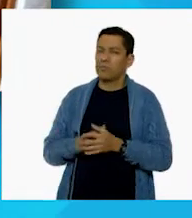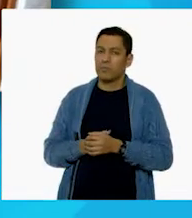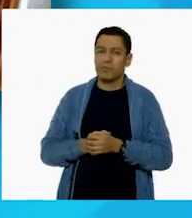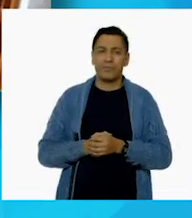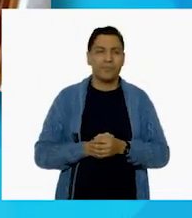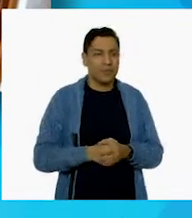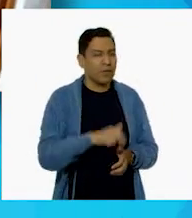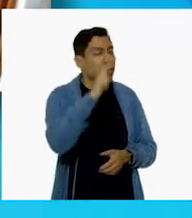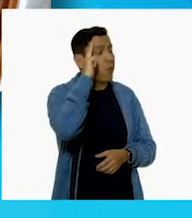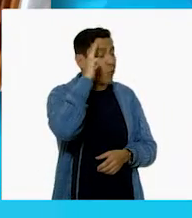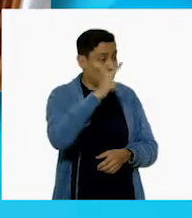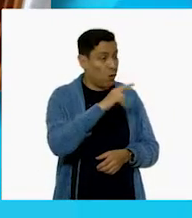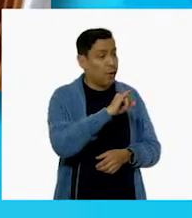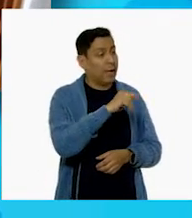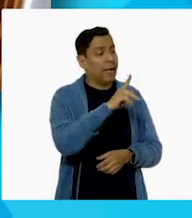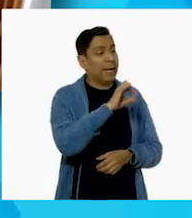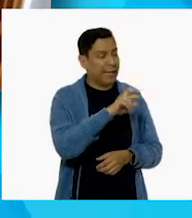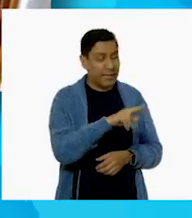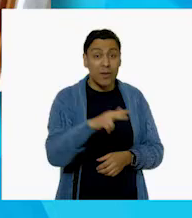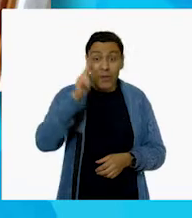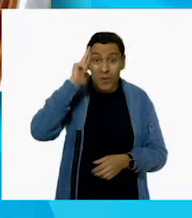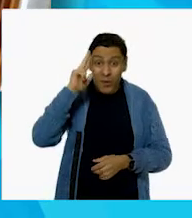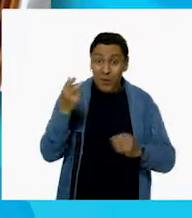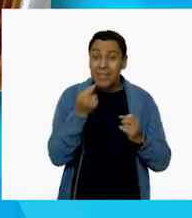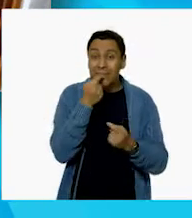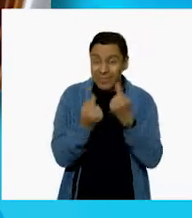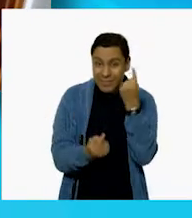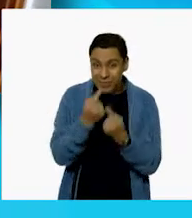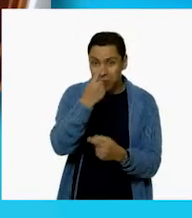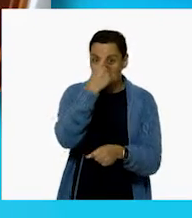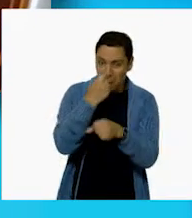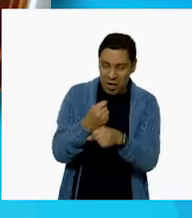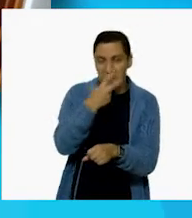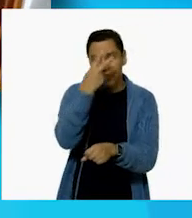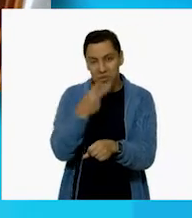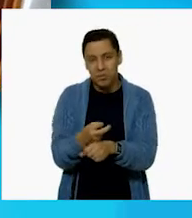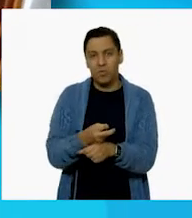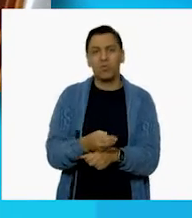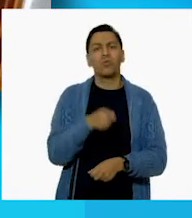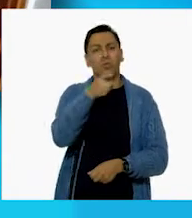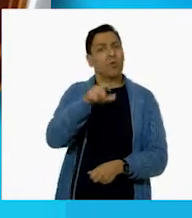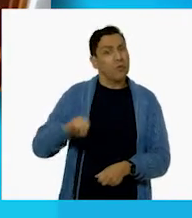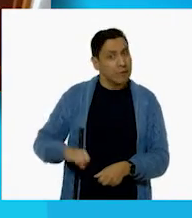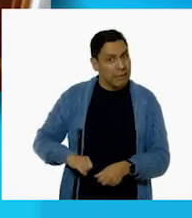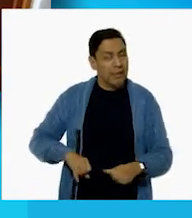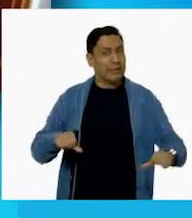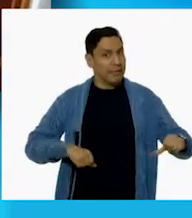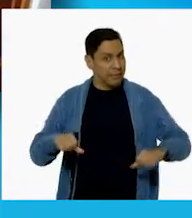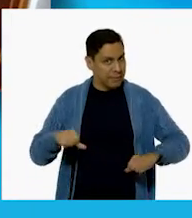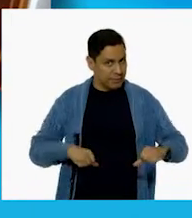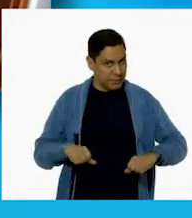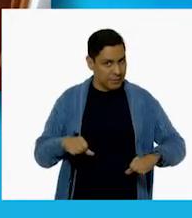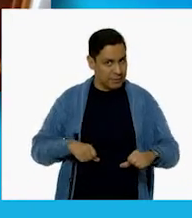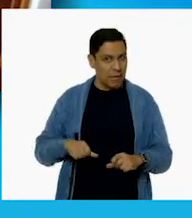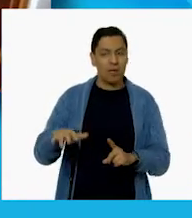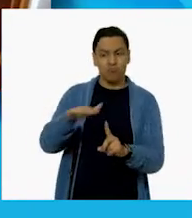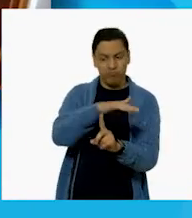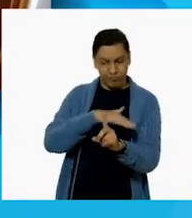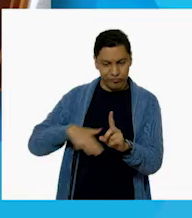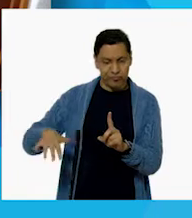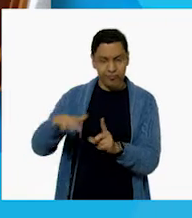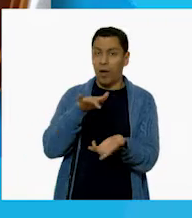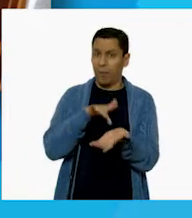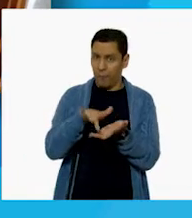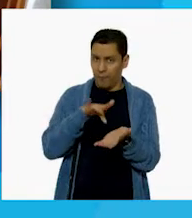Hola, Iker, niñas y niños de primero y segundo. Qué gusto que se interesen en las actividades de quienes le rodean y